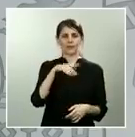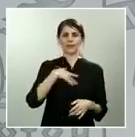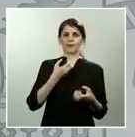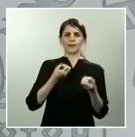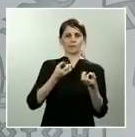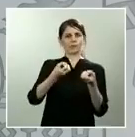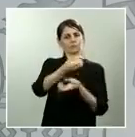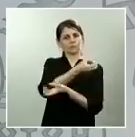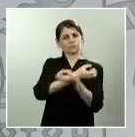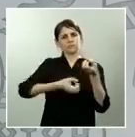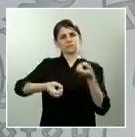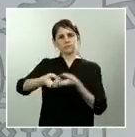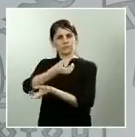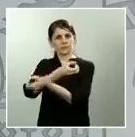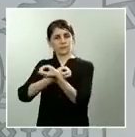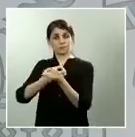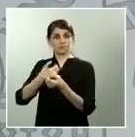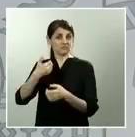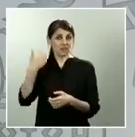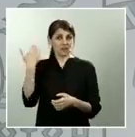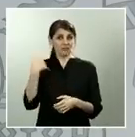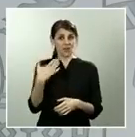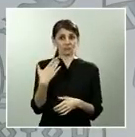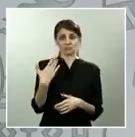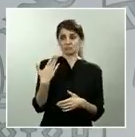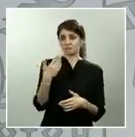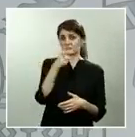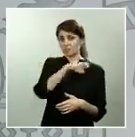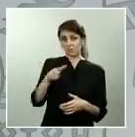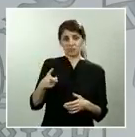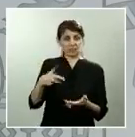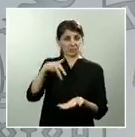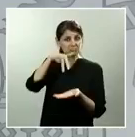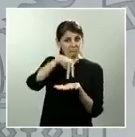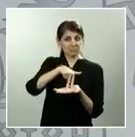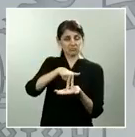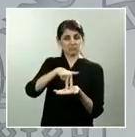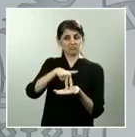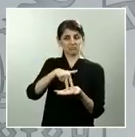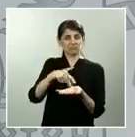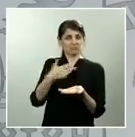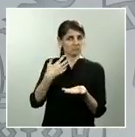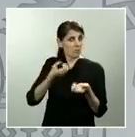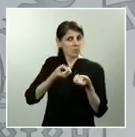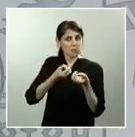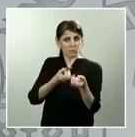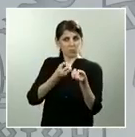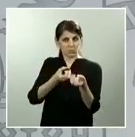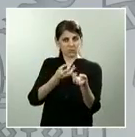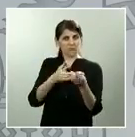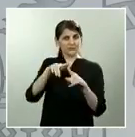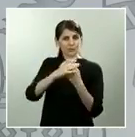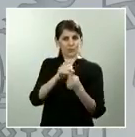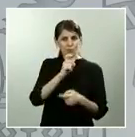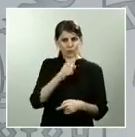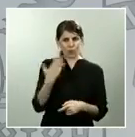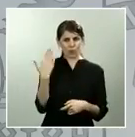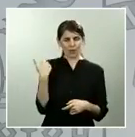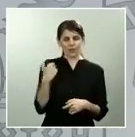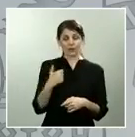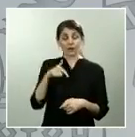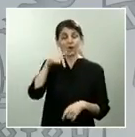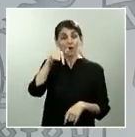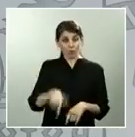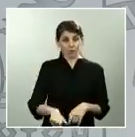a través de las diferentes personas que participaron en la misma. Y hoy el presidente del Ejecutivo se ha reunido justamente